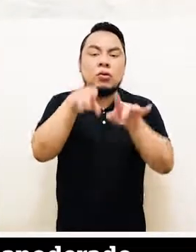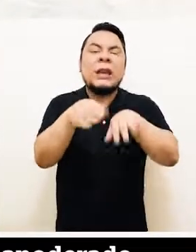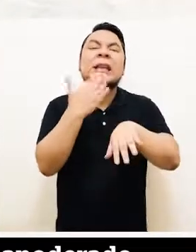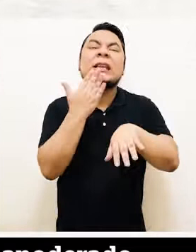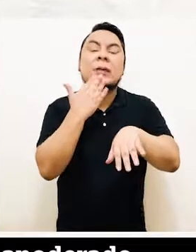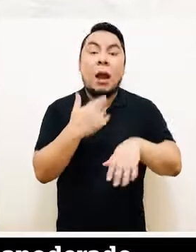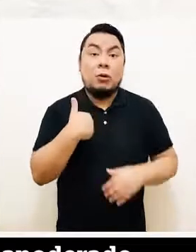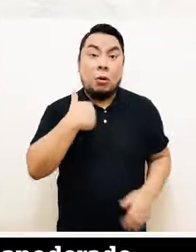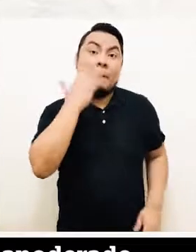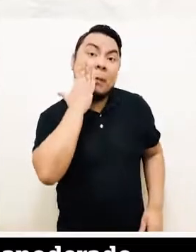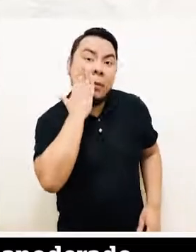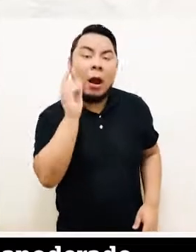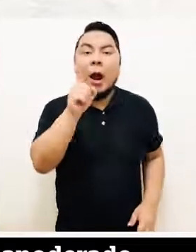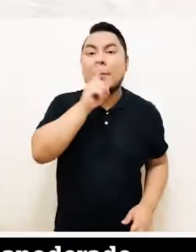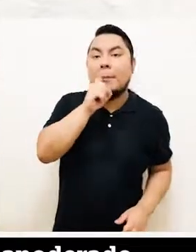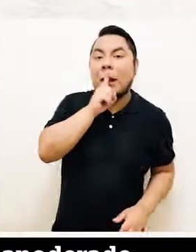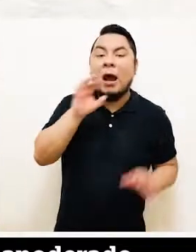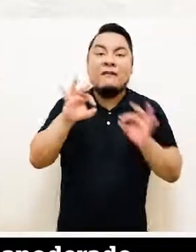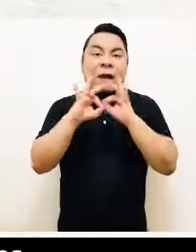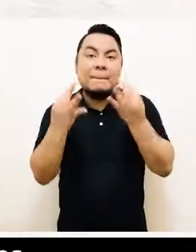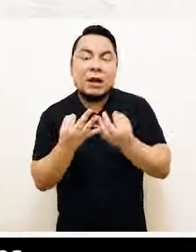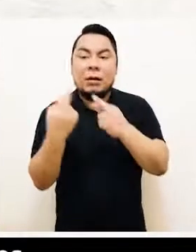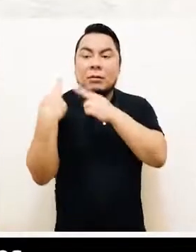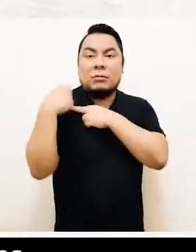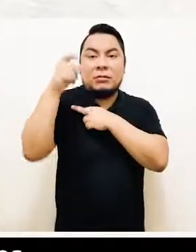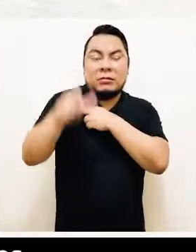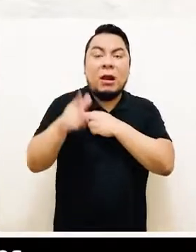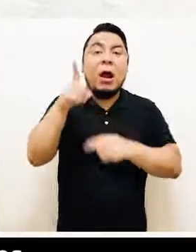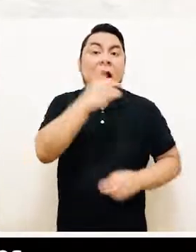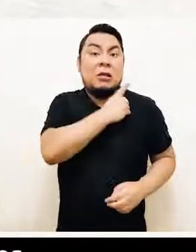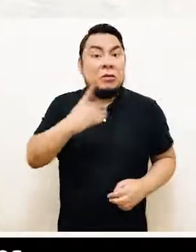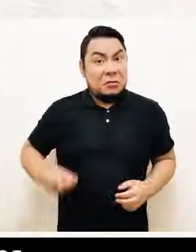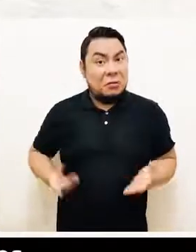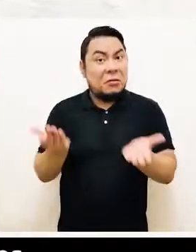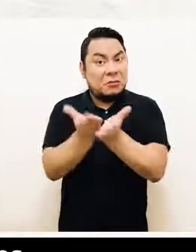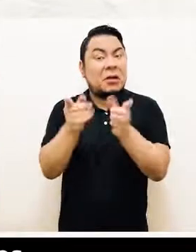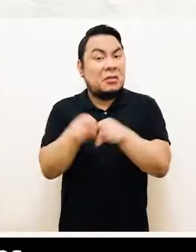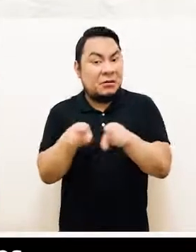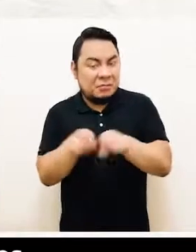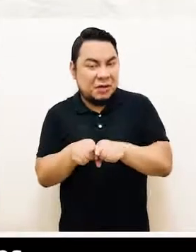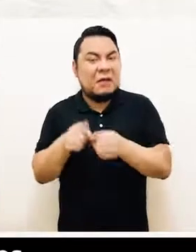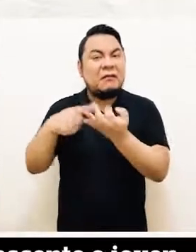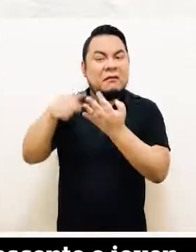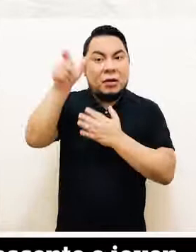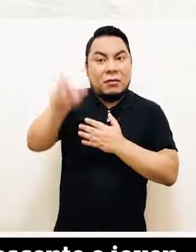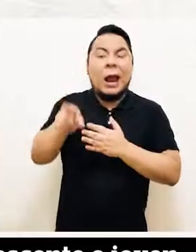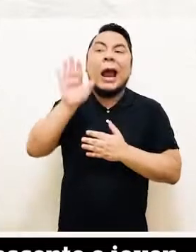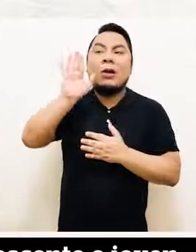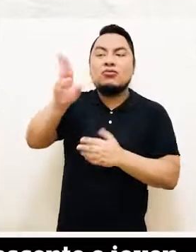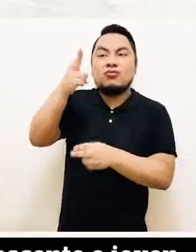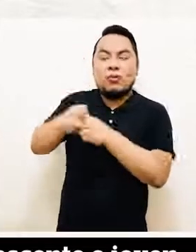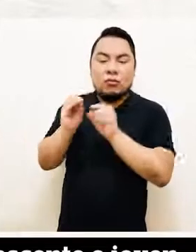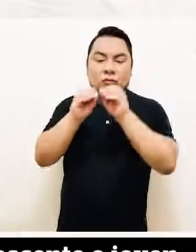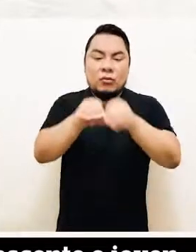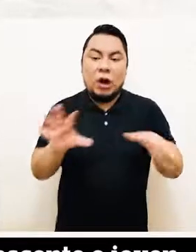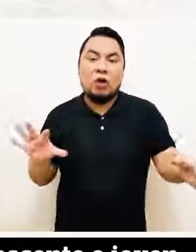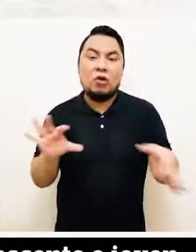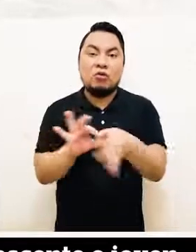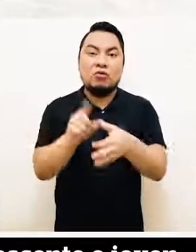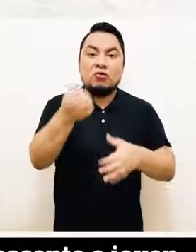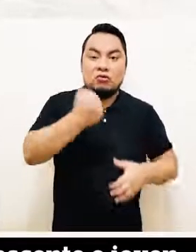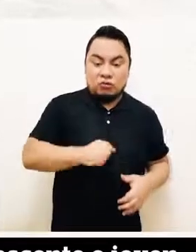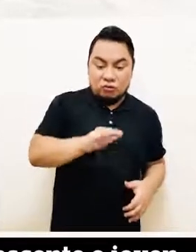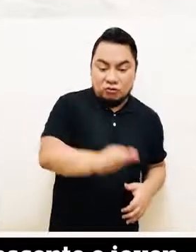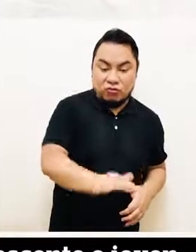madre o padre de familia, familiar, apoderado, director de institución educativa, entre otros, y que cuentan con un vínculo con la